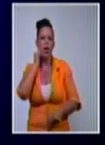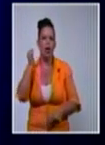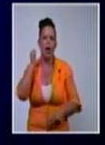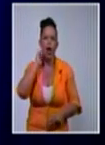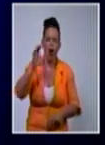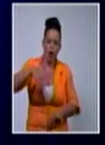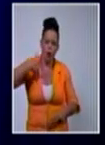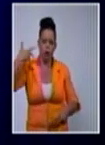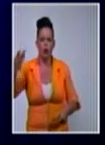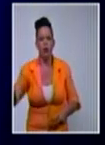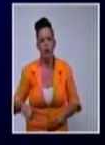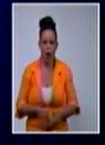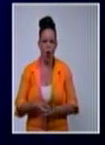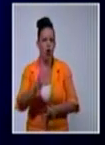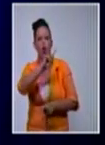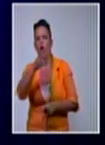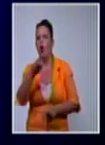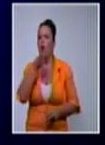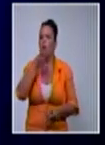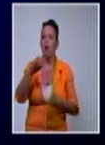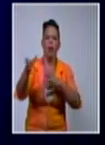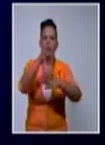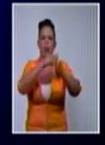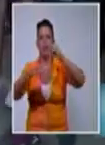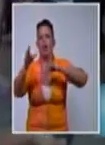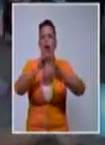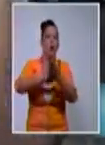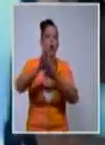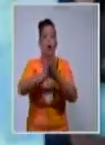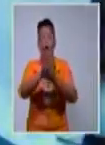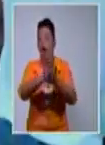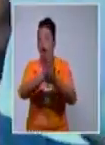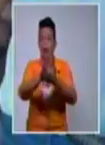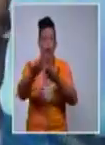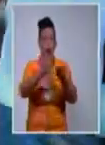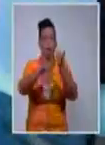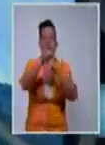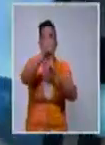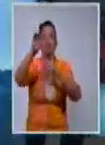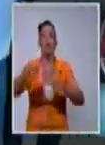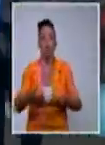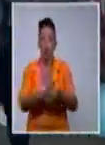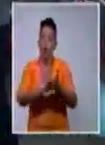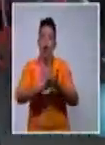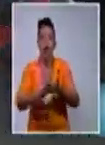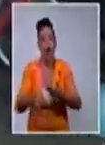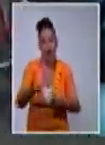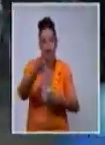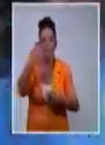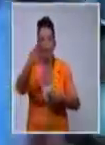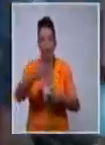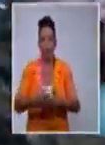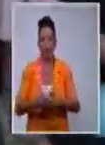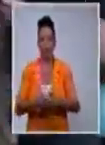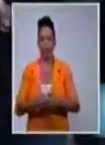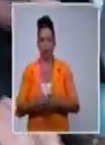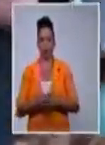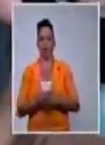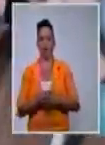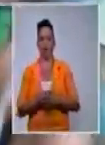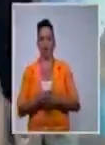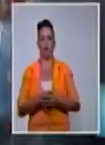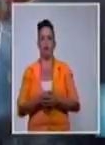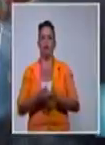puede haber conversación ni diálogo ninguno con ningún ministerio. Investigaciones realizadas demuestran la participación en la manifestación